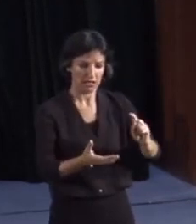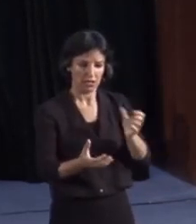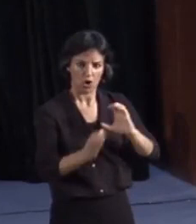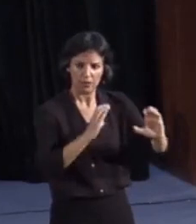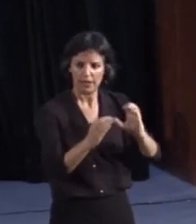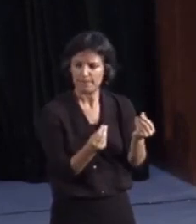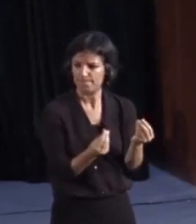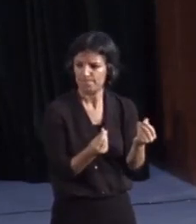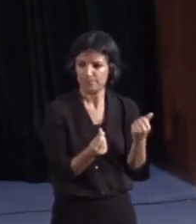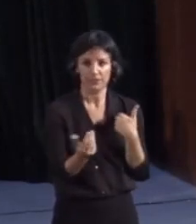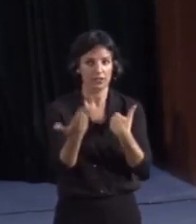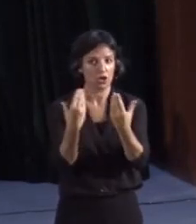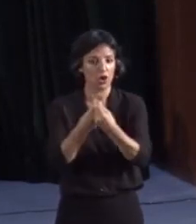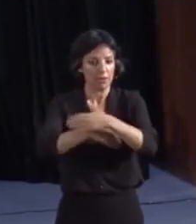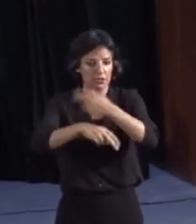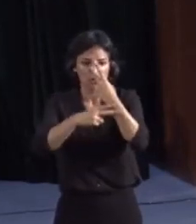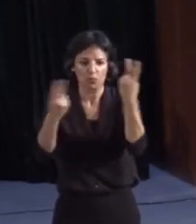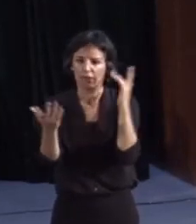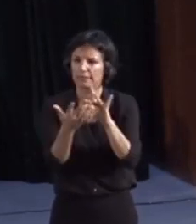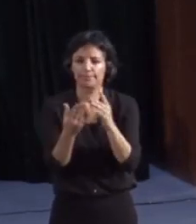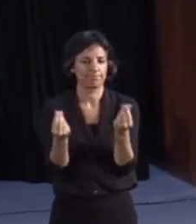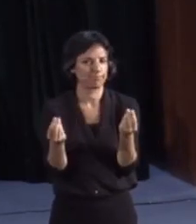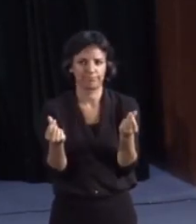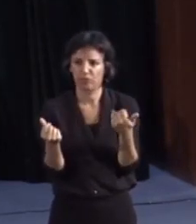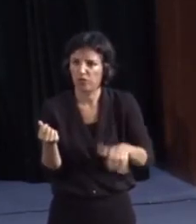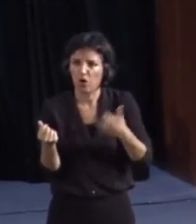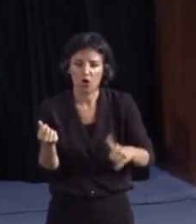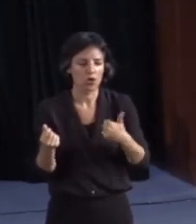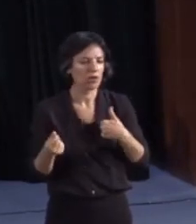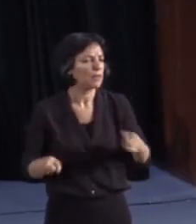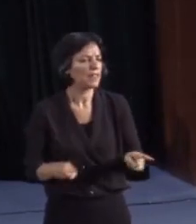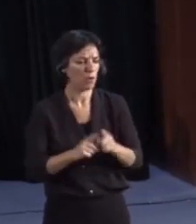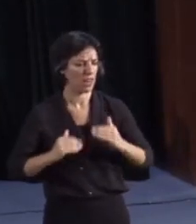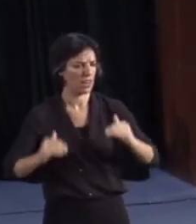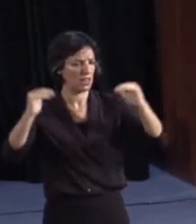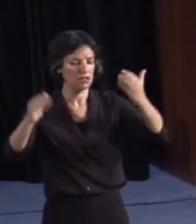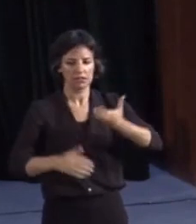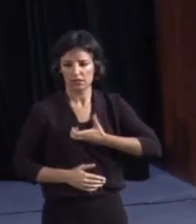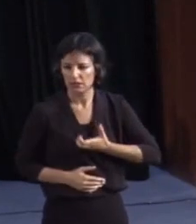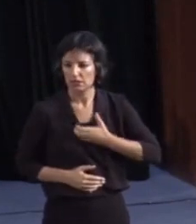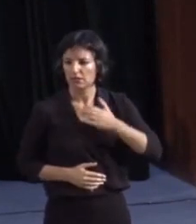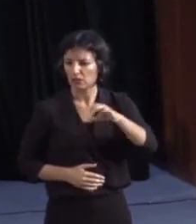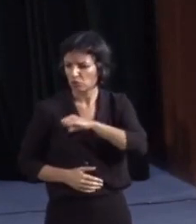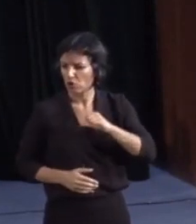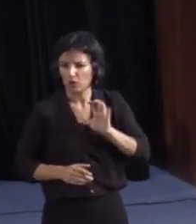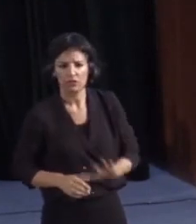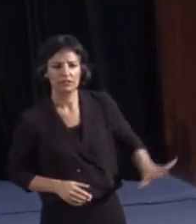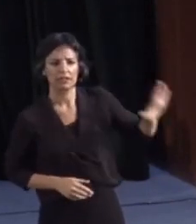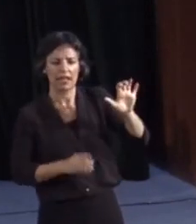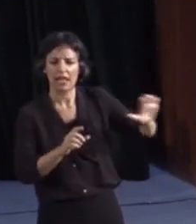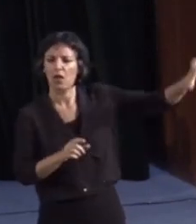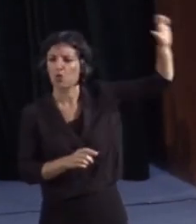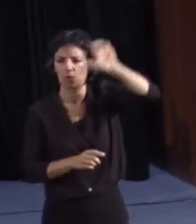relaciones con las administraciones públicas, en todos sus ámbitos a nivel local, autonómico, estatal y comunitario, donde continúa pasando